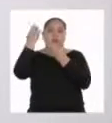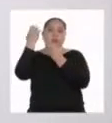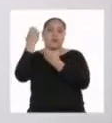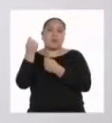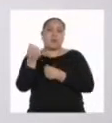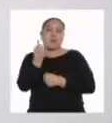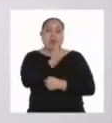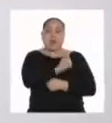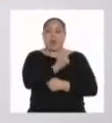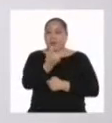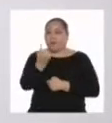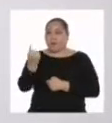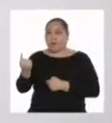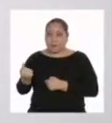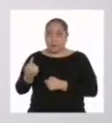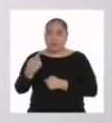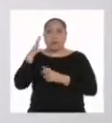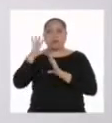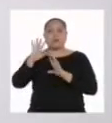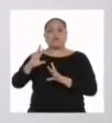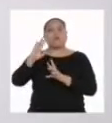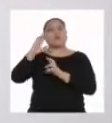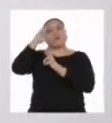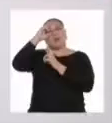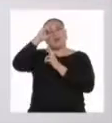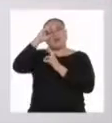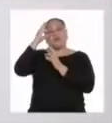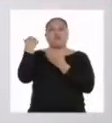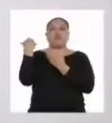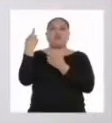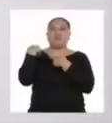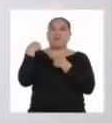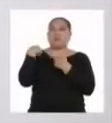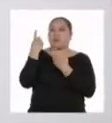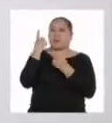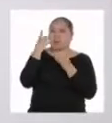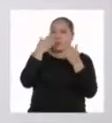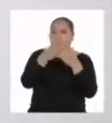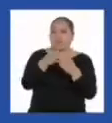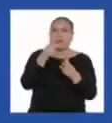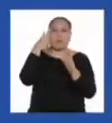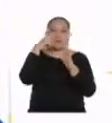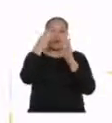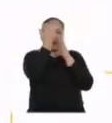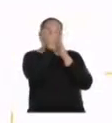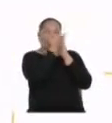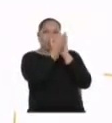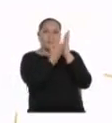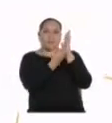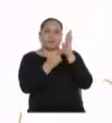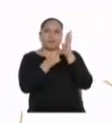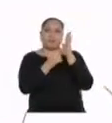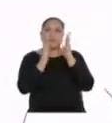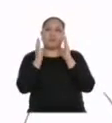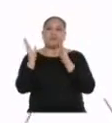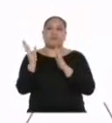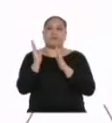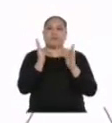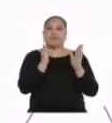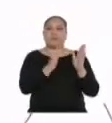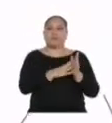y cada uno de ellos cumple un rol específico. Mira este gráfico. Aquí he